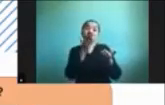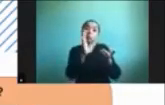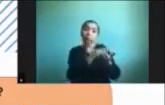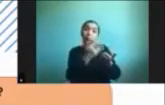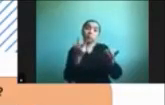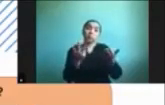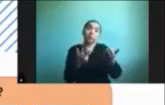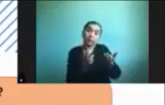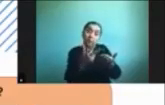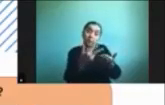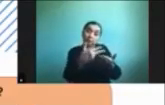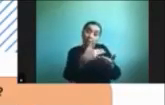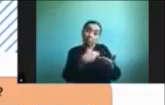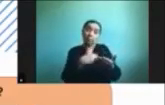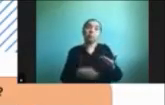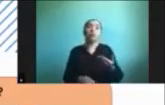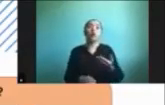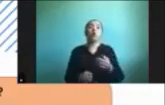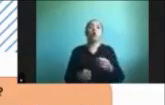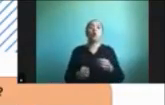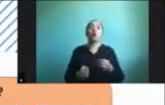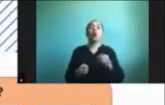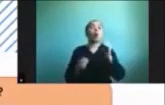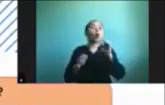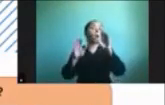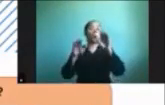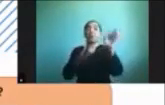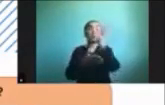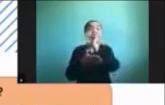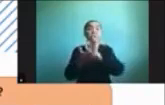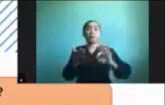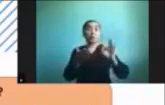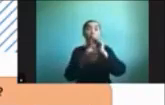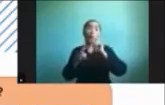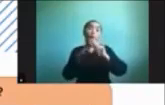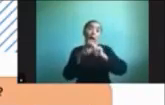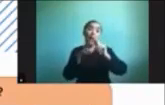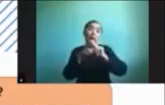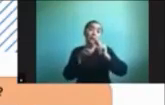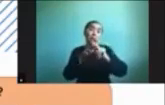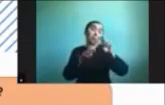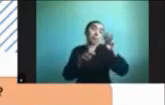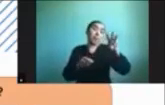revistas o los mismos dibujos que puedan hacer ustedes junto a sus hijos